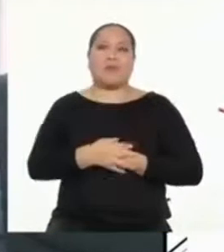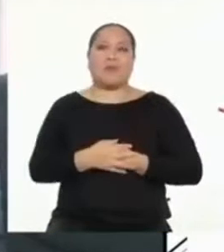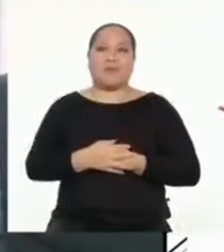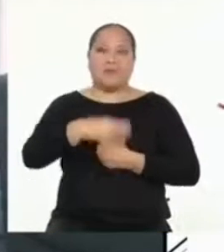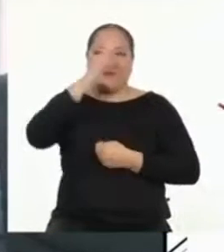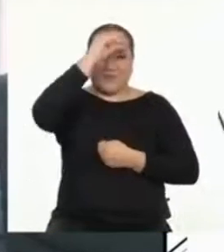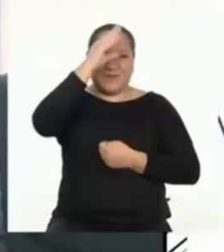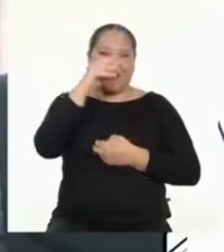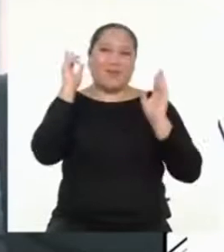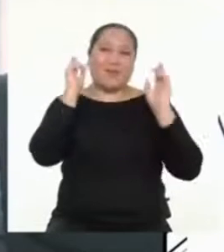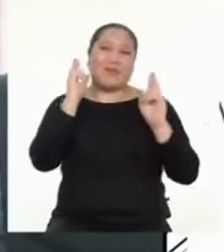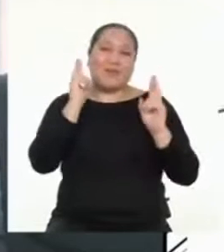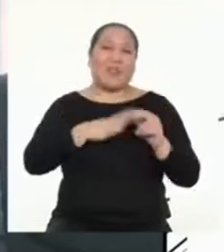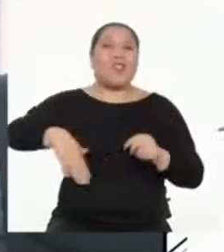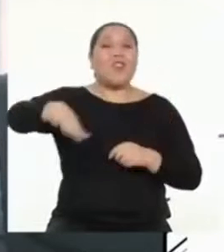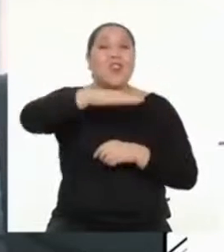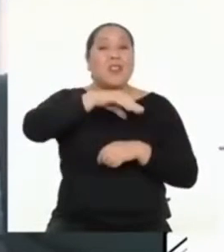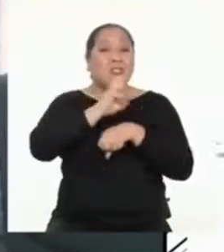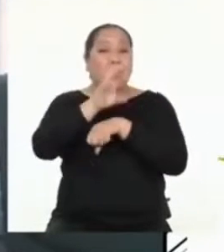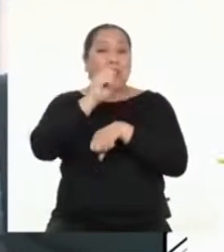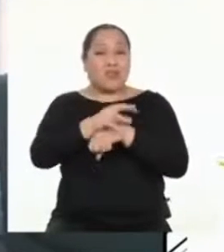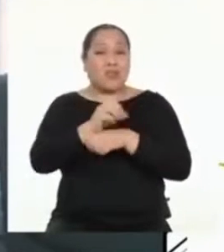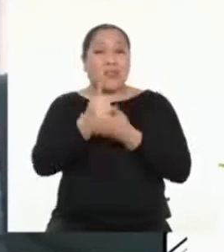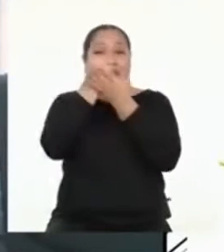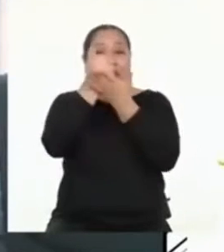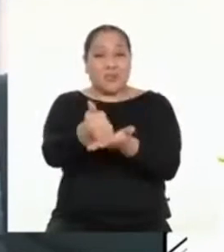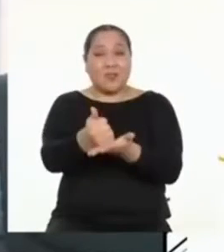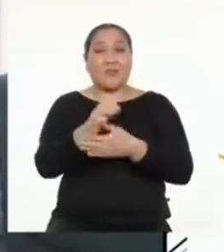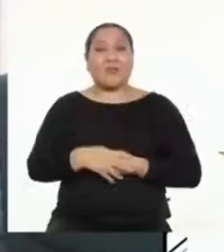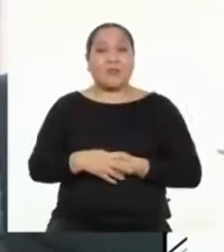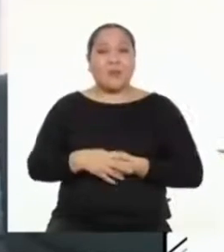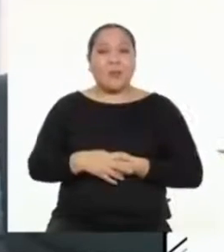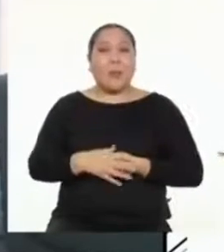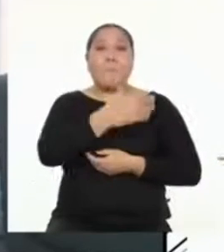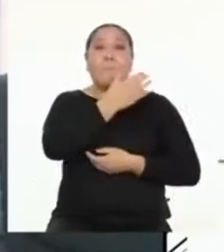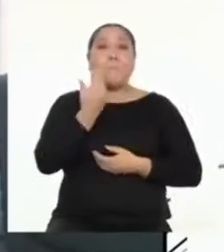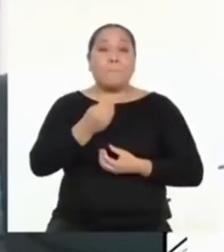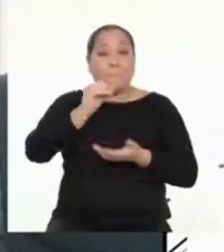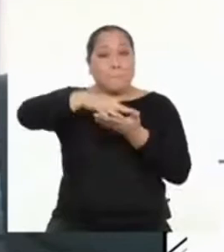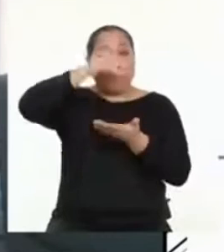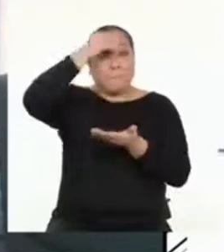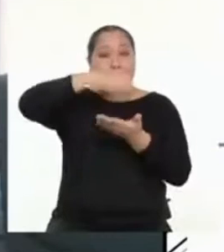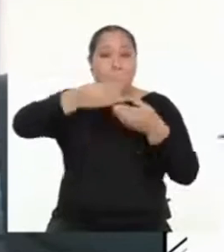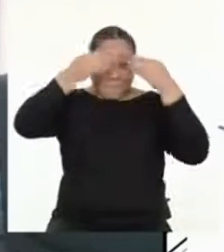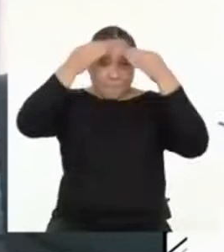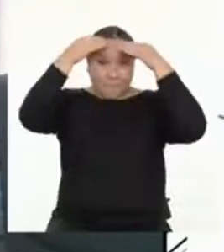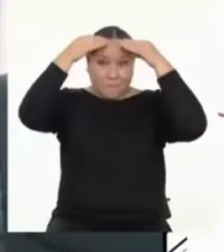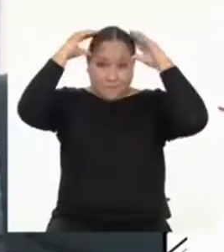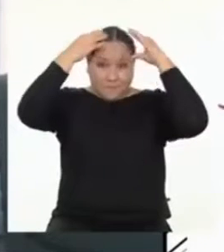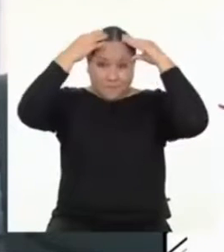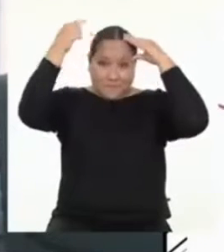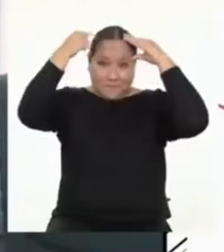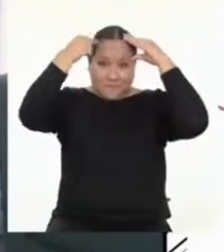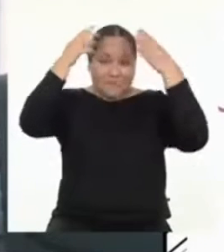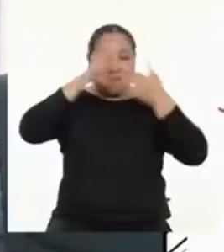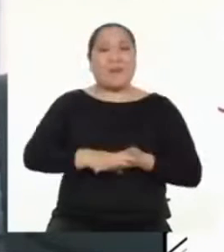Chicas y chicos, espero que todas estas recomendaciones les permitan estimular el aprendizaje y que puedan sobre